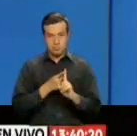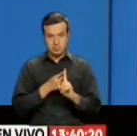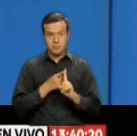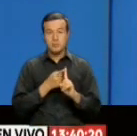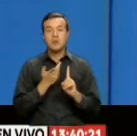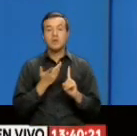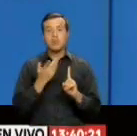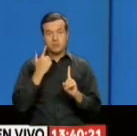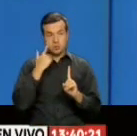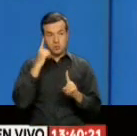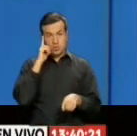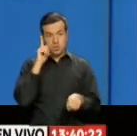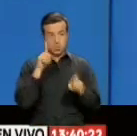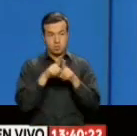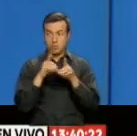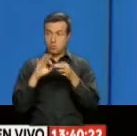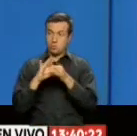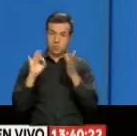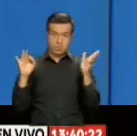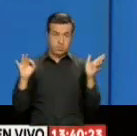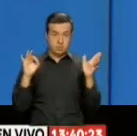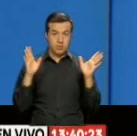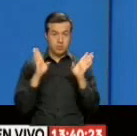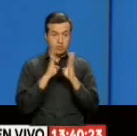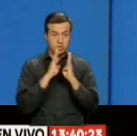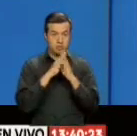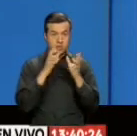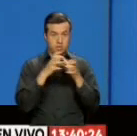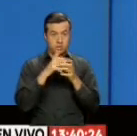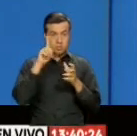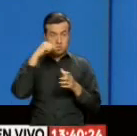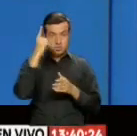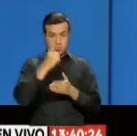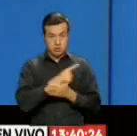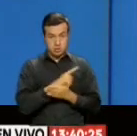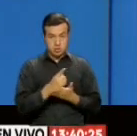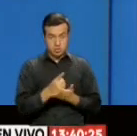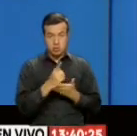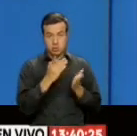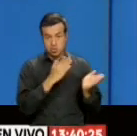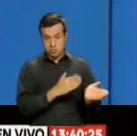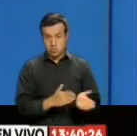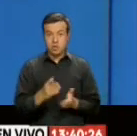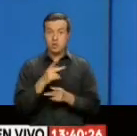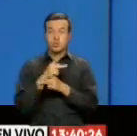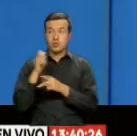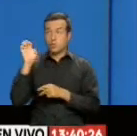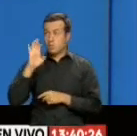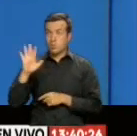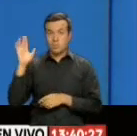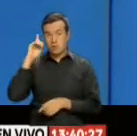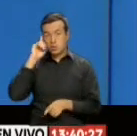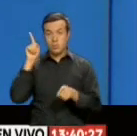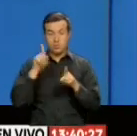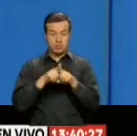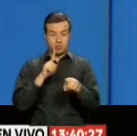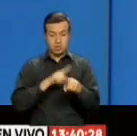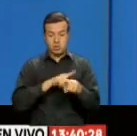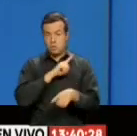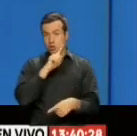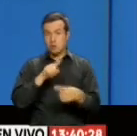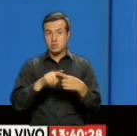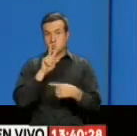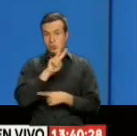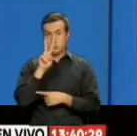En el que el acuerdo De salida Es aprobado Por la Cámara De los Comunes La próxima semana El Consejo Europeo Acuerda una extensión Hasta el